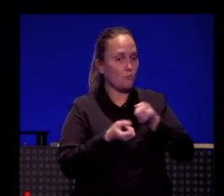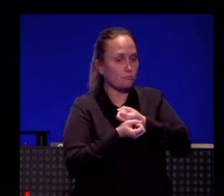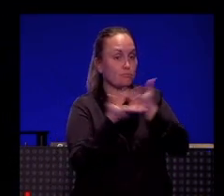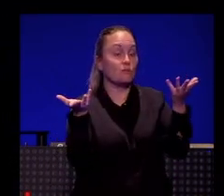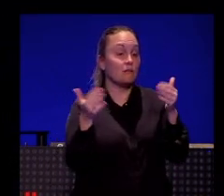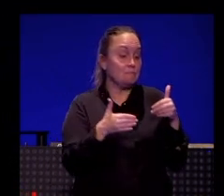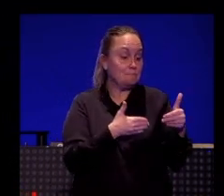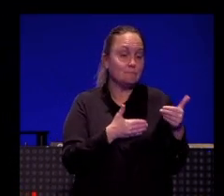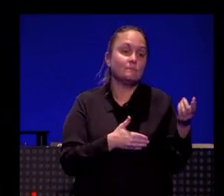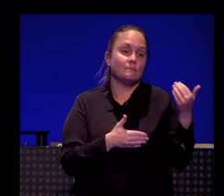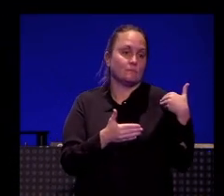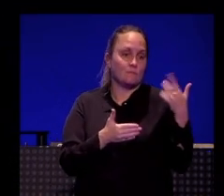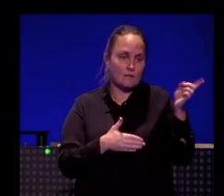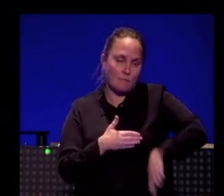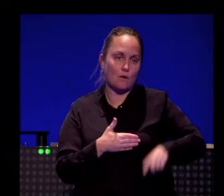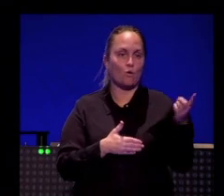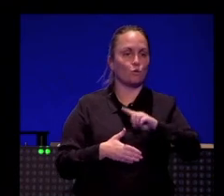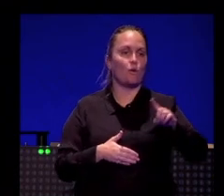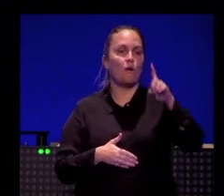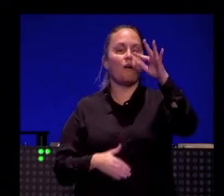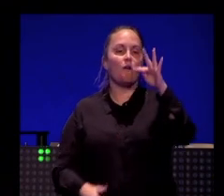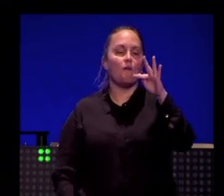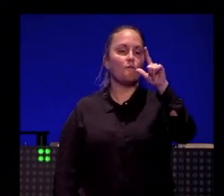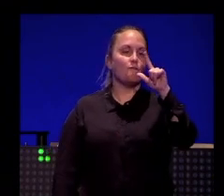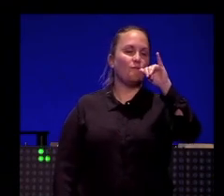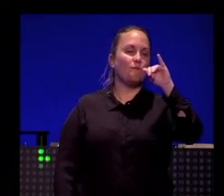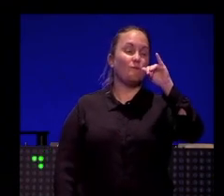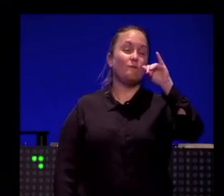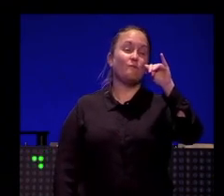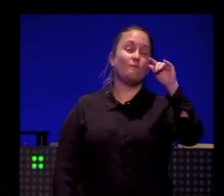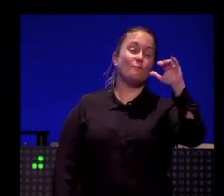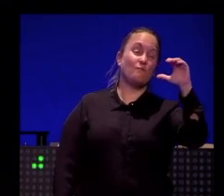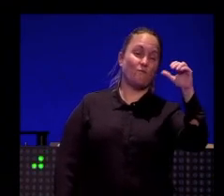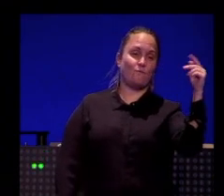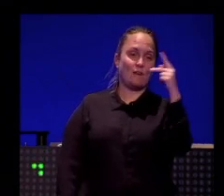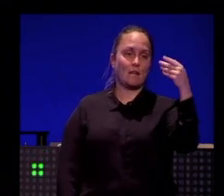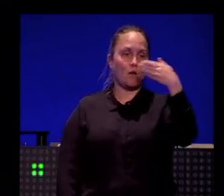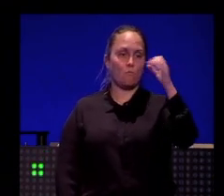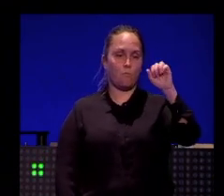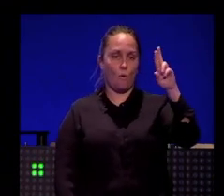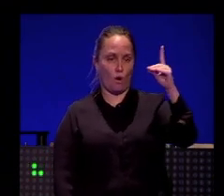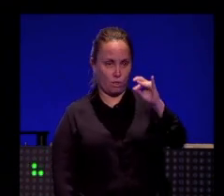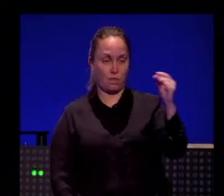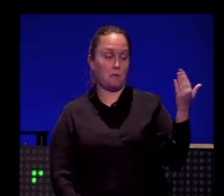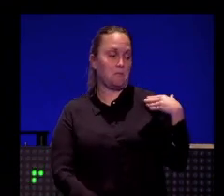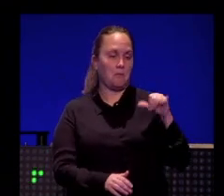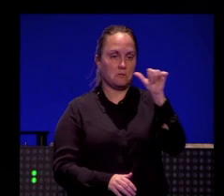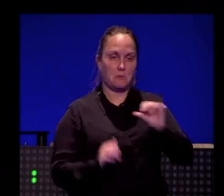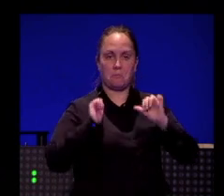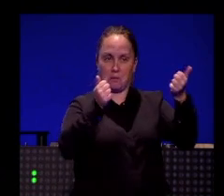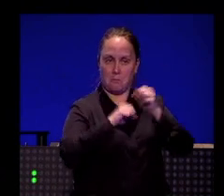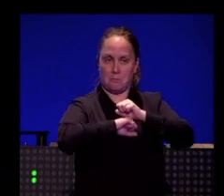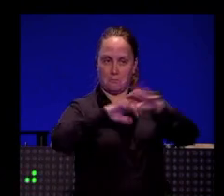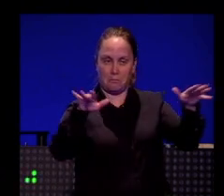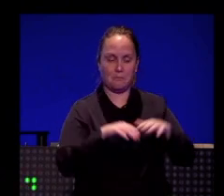también en otras como es el caso de Flipboard que hace muy poquitas semanas estamos ahí también ofreciendo nuestro contenido.